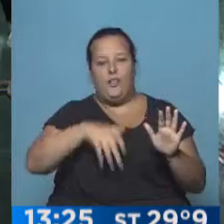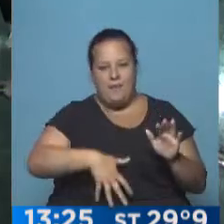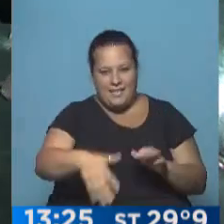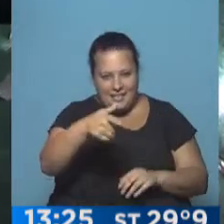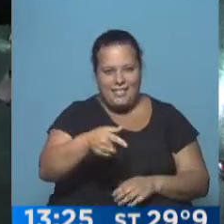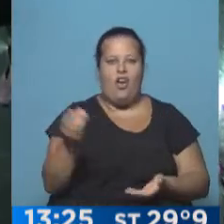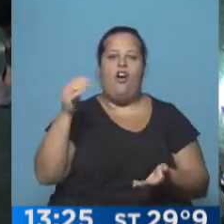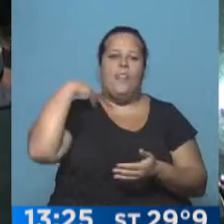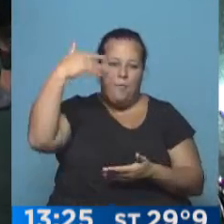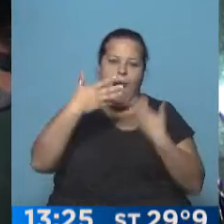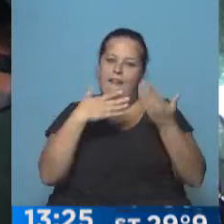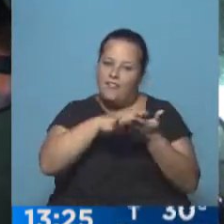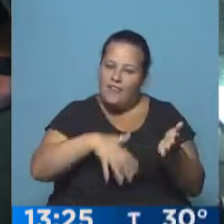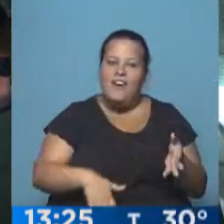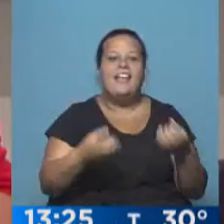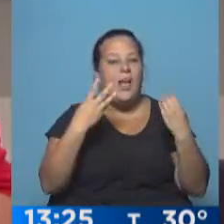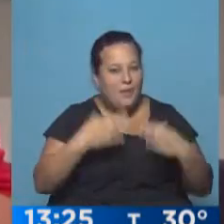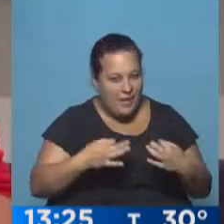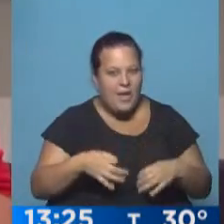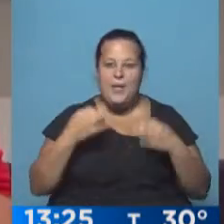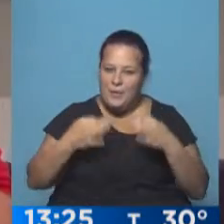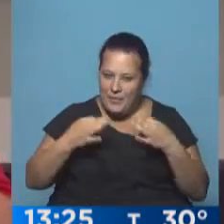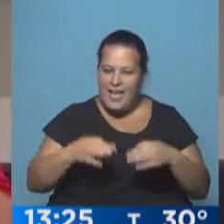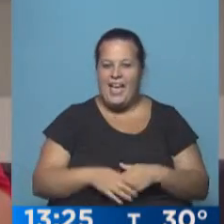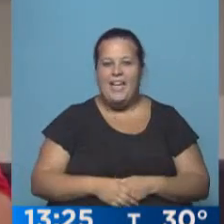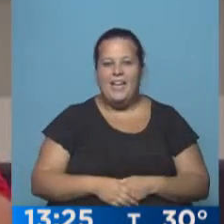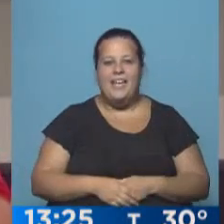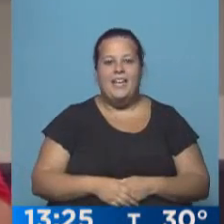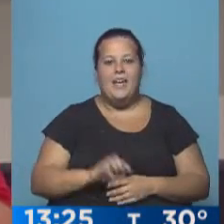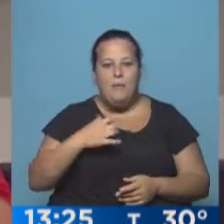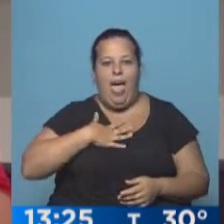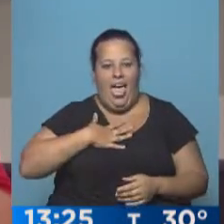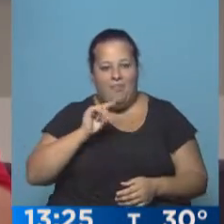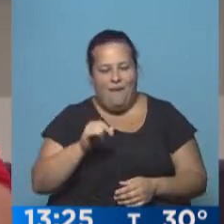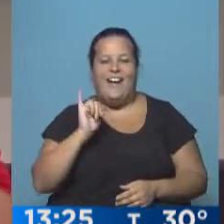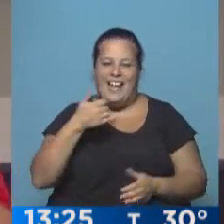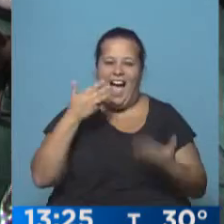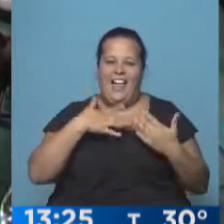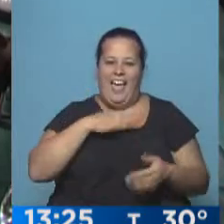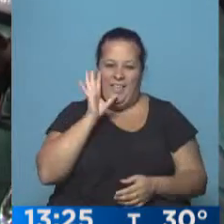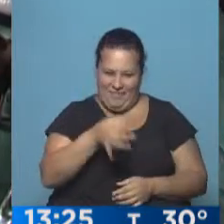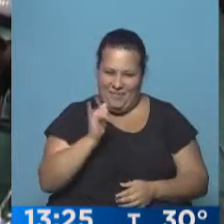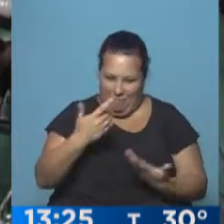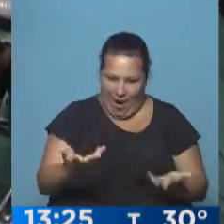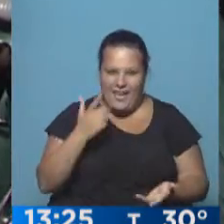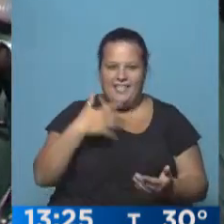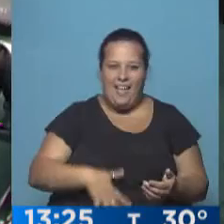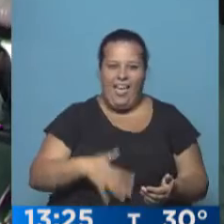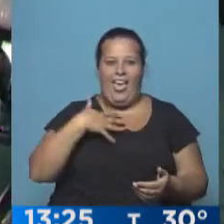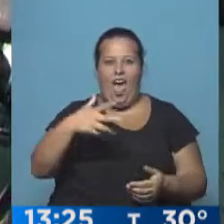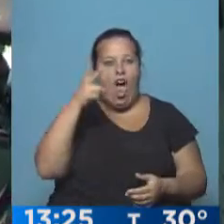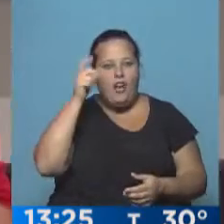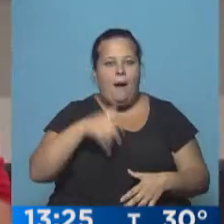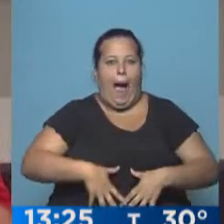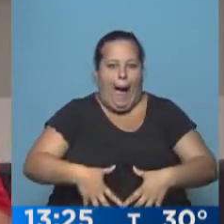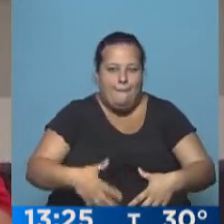embarazo, otro día hablaremos de eso. ¿Cómo vas? ¿Vas bien? Bien. Bueno, gracias. agita un poquito. Sí, hablando, hablando. Por eso lo digo, porque estás con el octavo. Me aprieta la